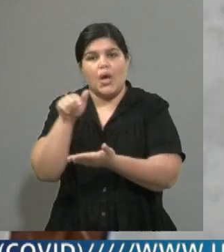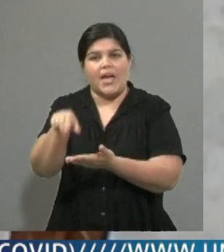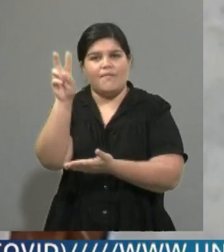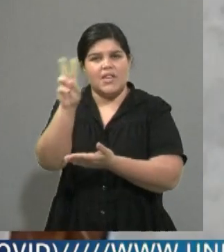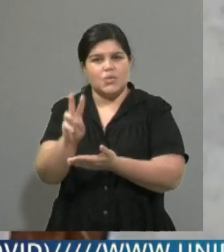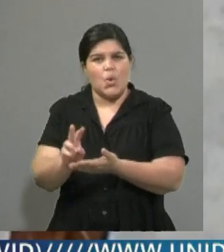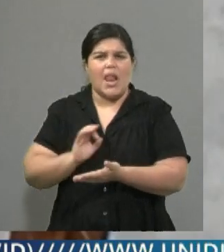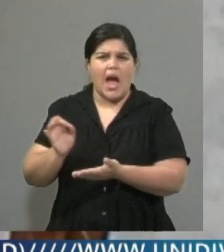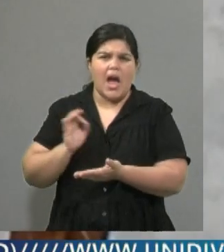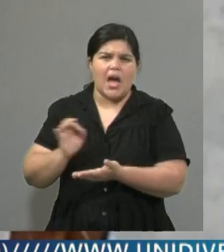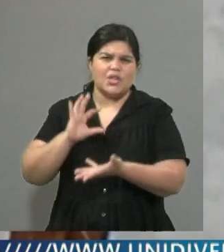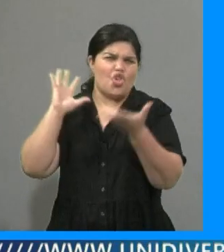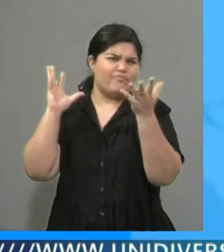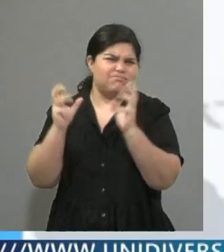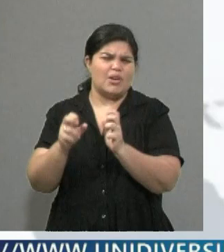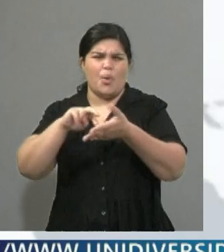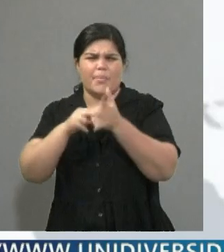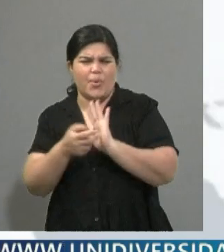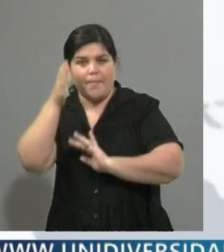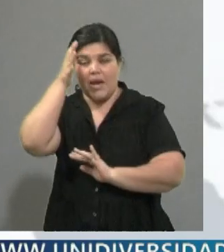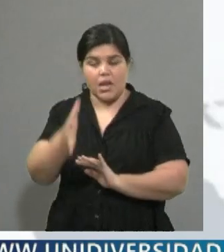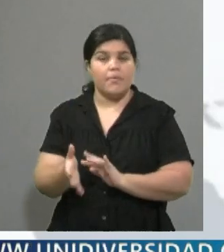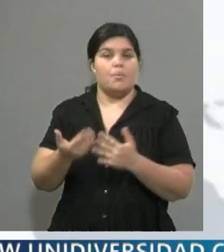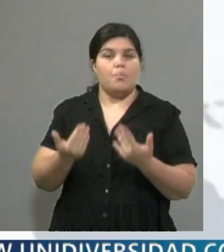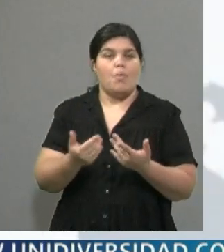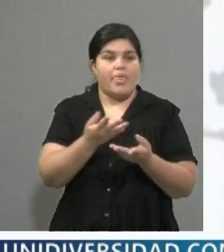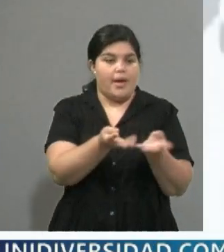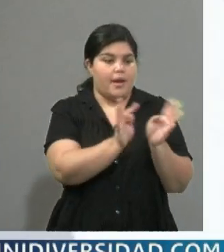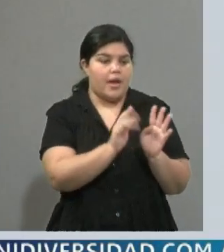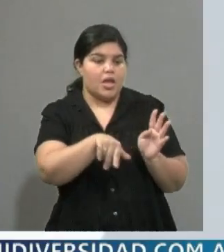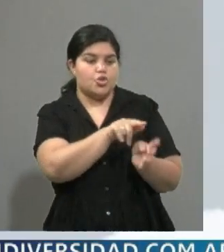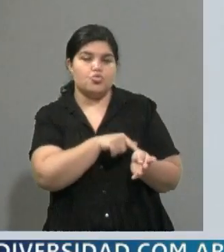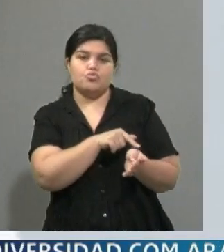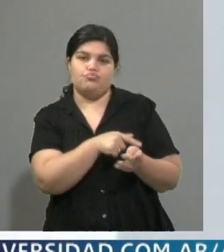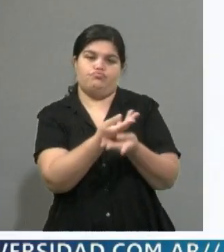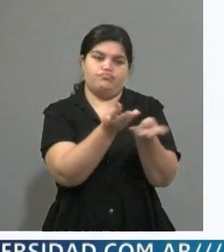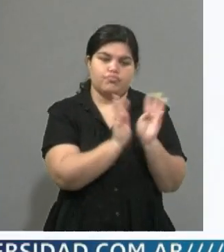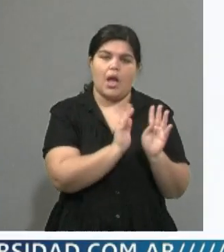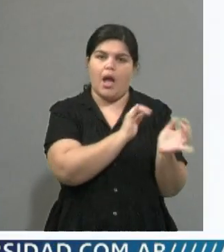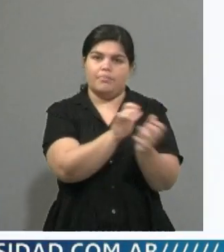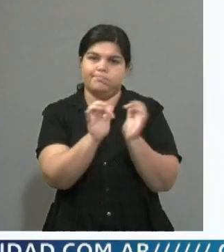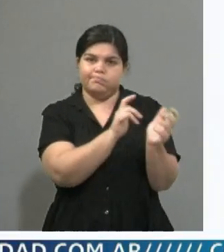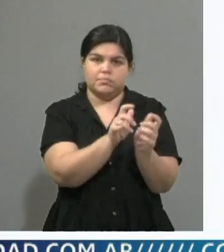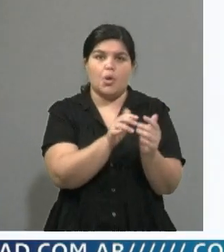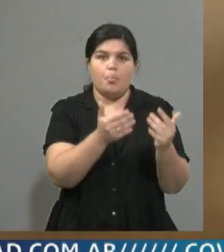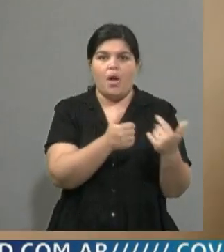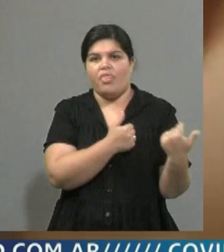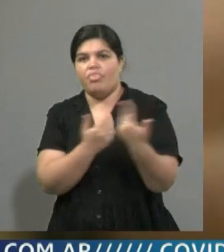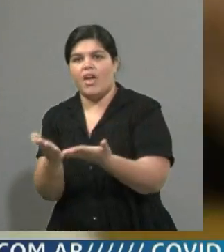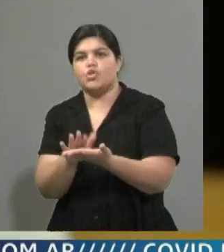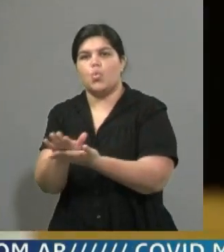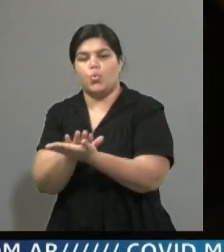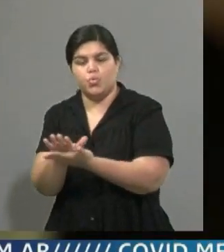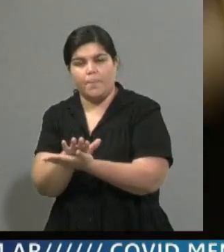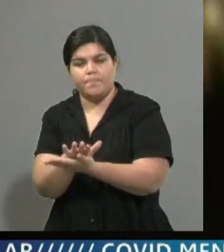hace muchos años. Hay una realidad, todas las partes lo reconocen de que están atravesando una muy mala situación. Lo que el gobierno de Venezuela quiere